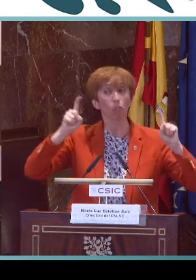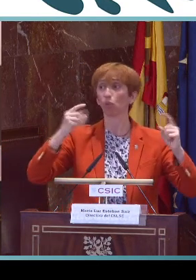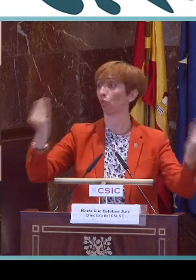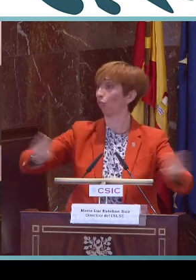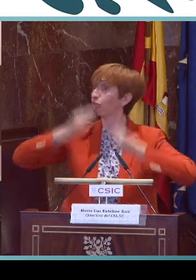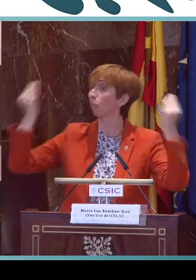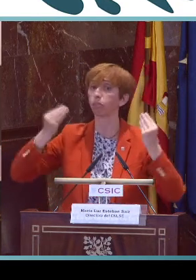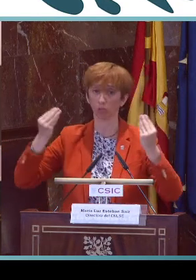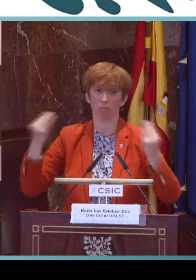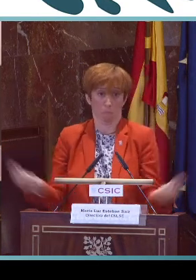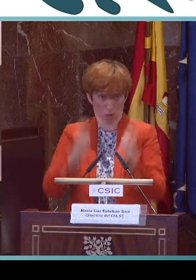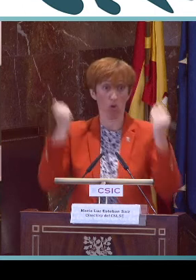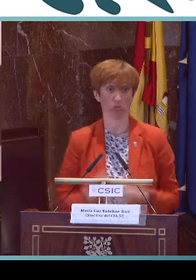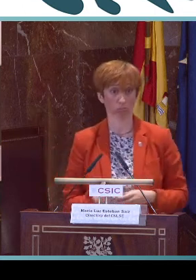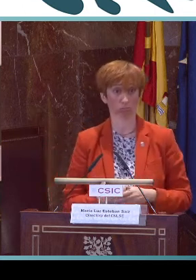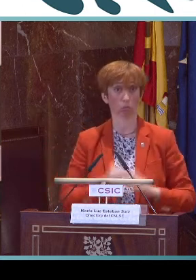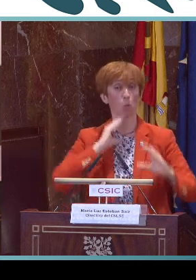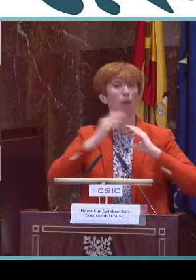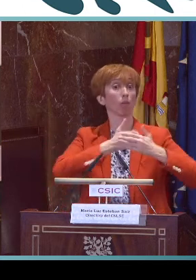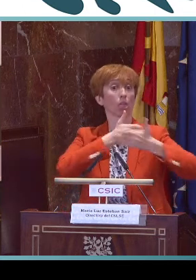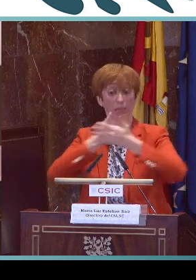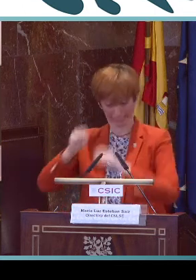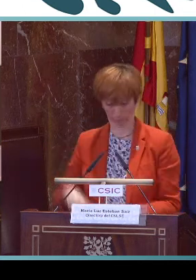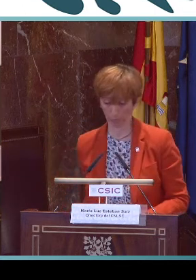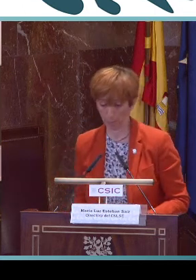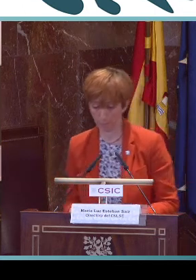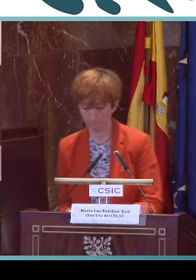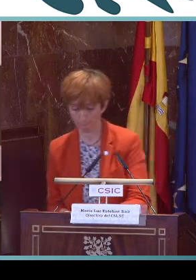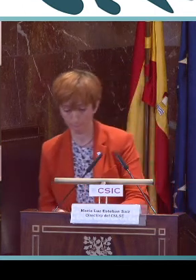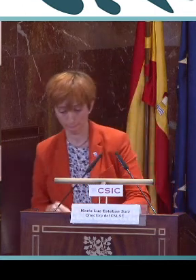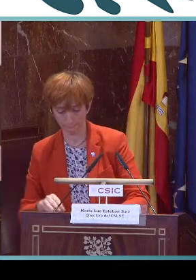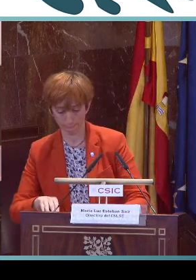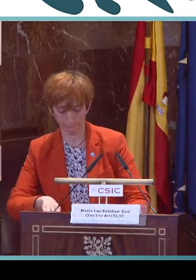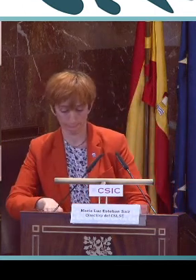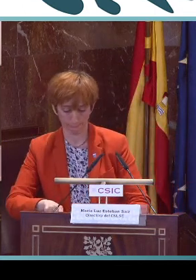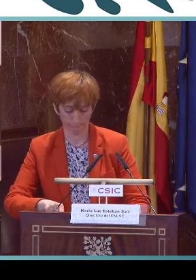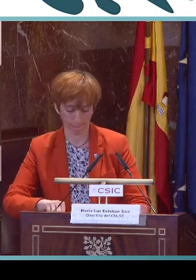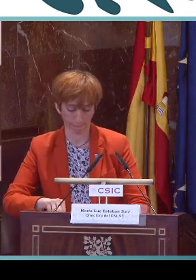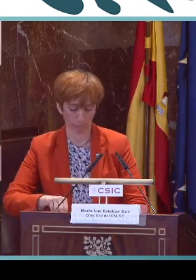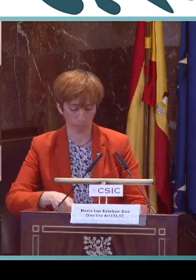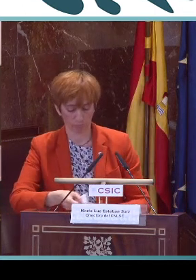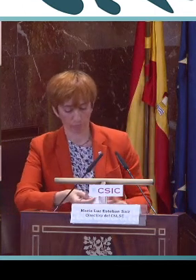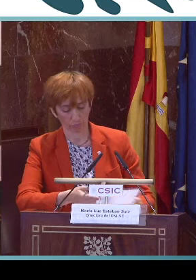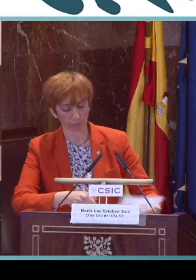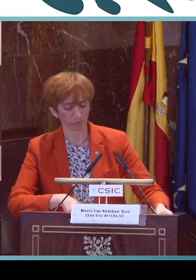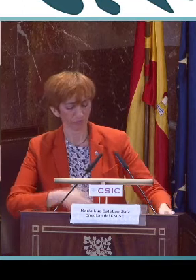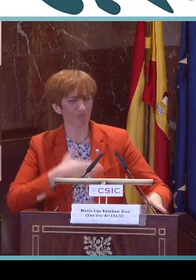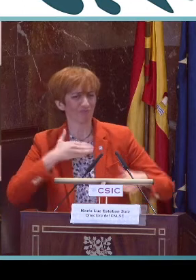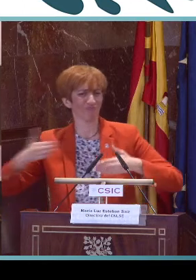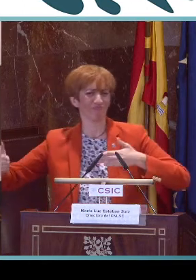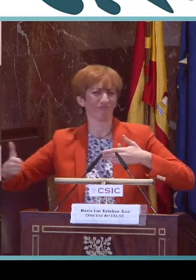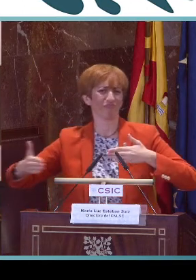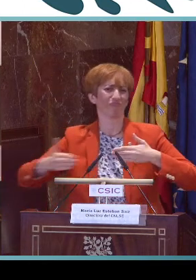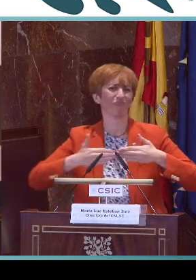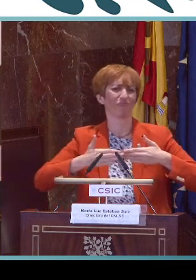es buena, el acceso del alumnado y de las personas sordas en general a la formación y a la educación será mucho mejor y sin barreras.